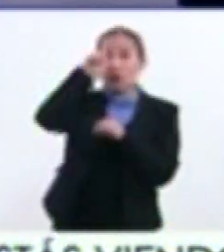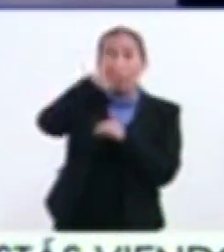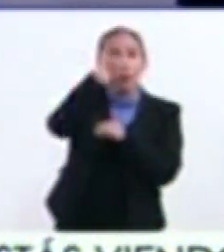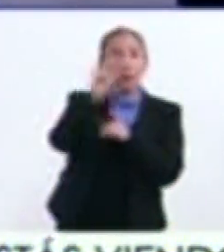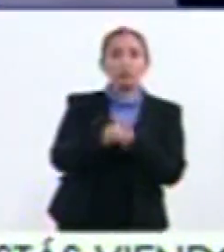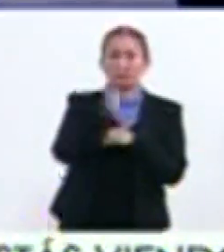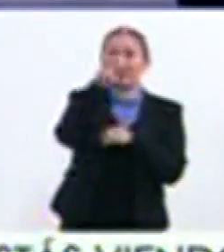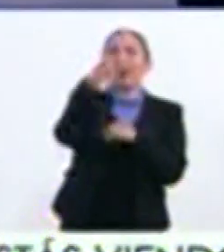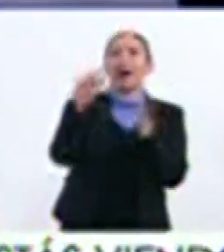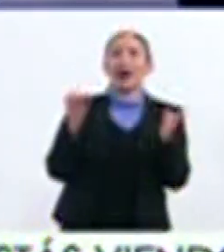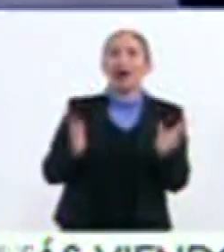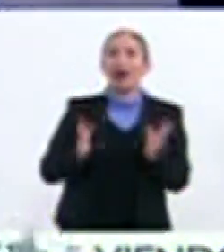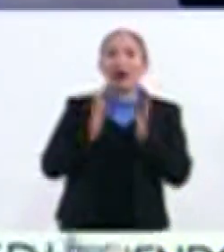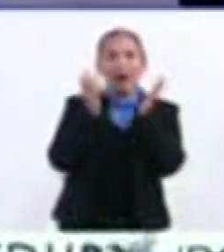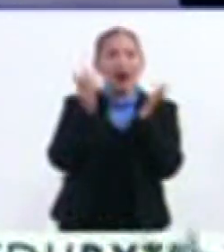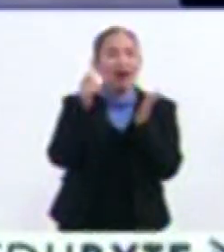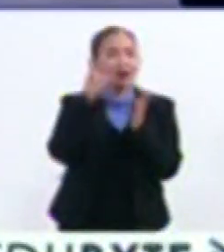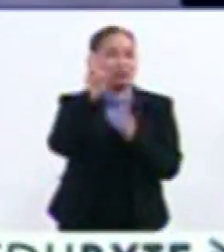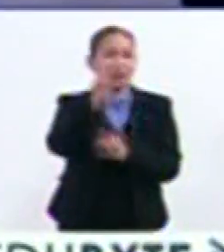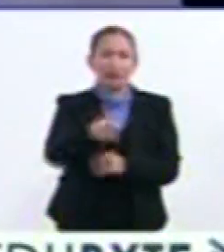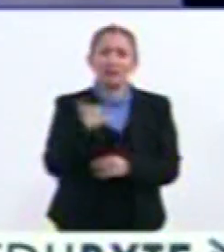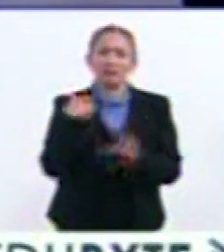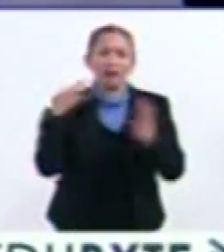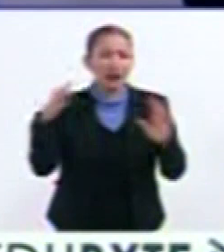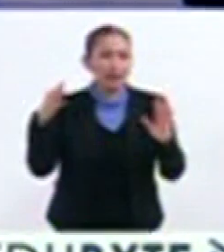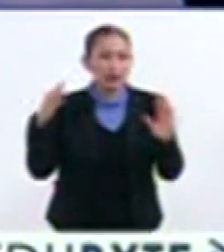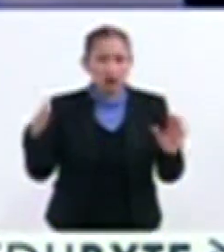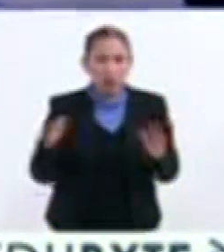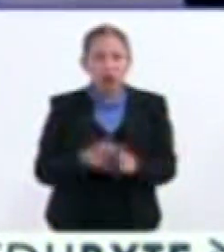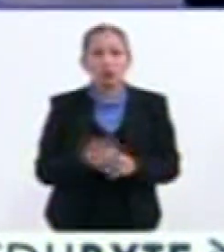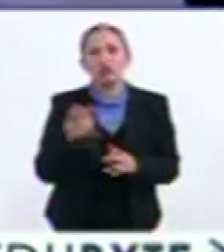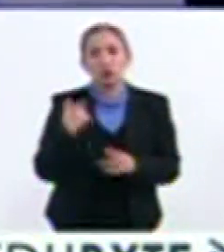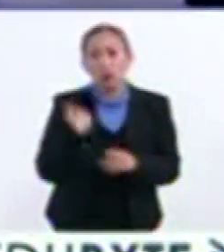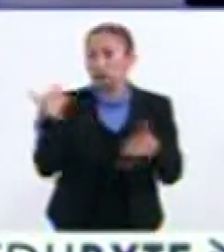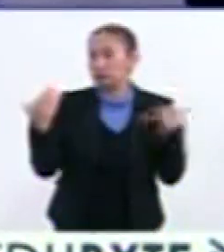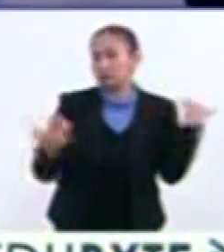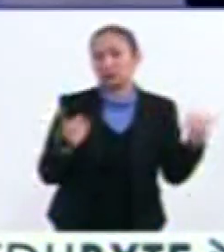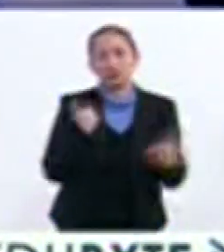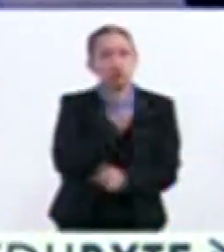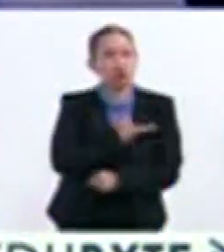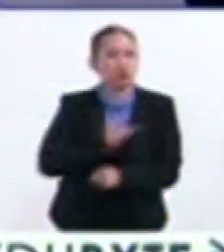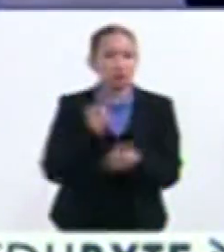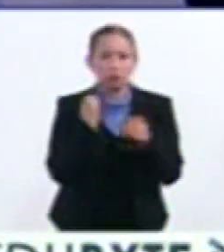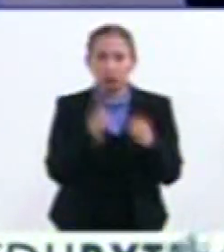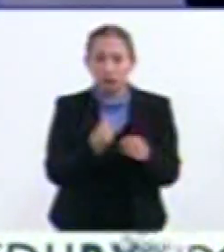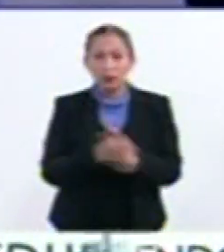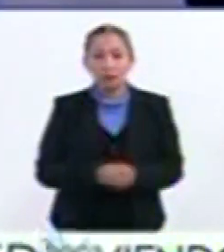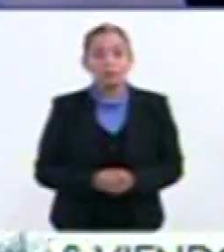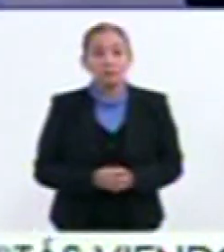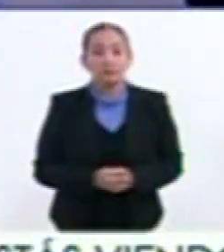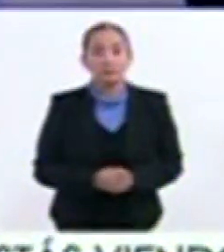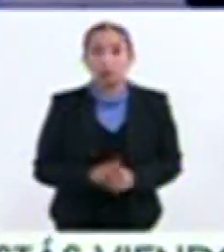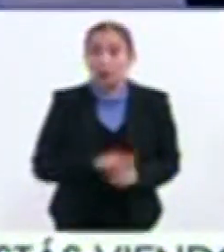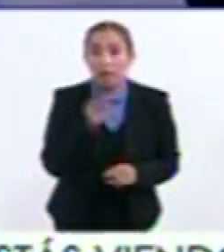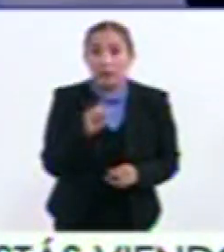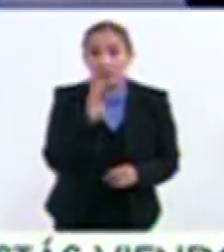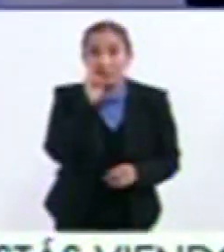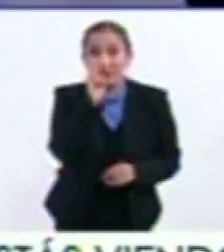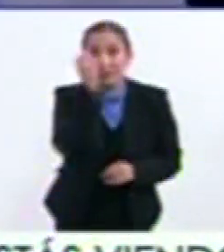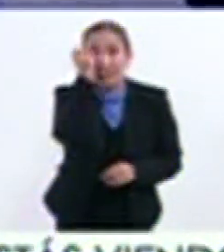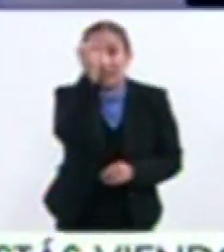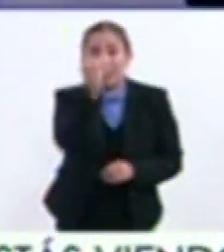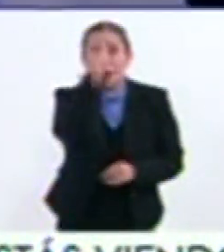visto La verdad Fue un evento maravilloso Yo lo disfruté enormemente Porque nunca había visto